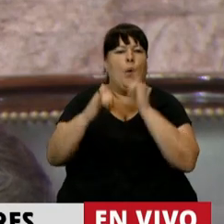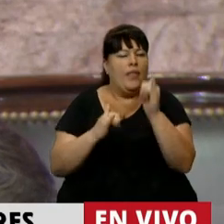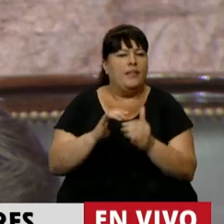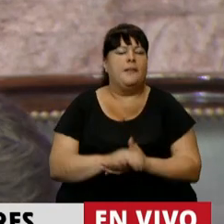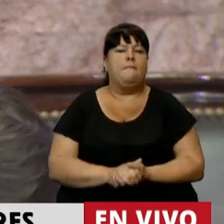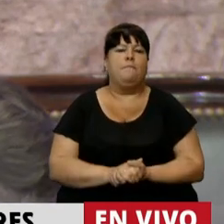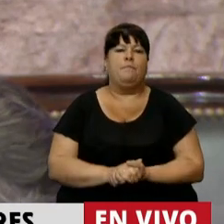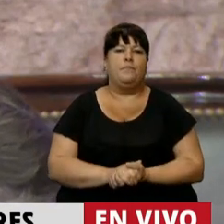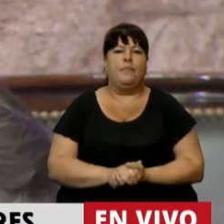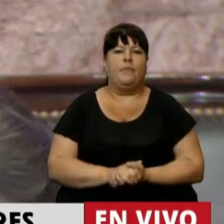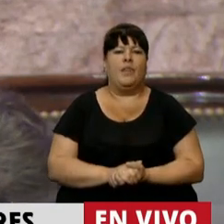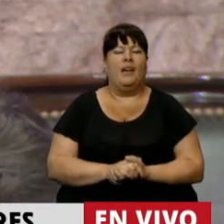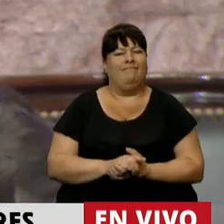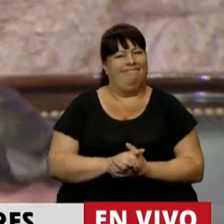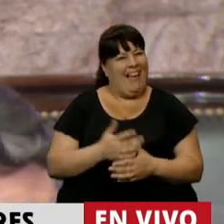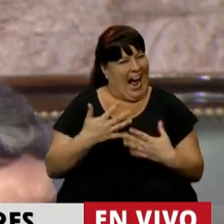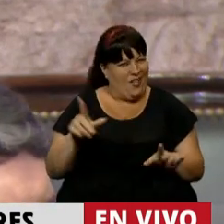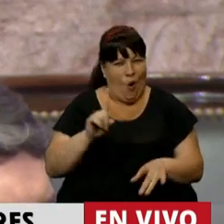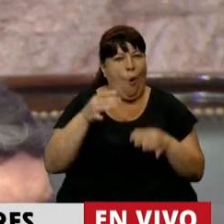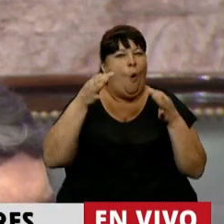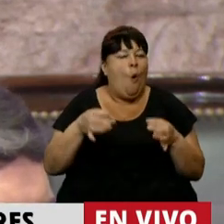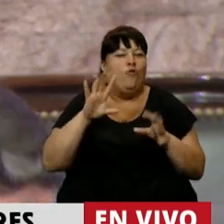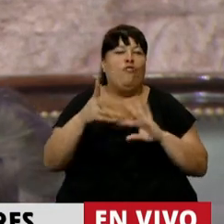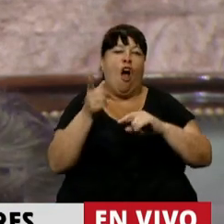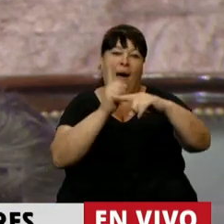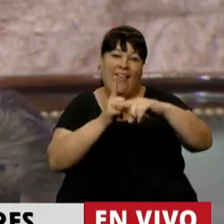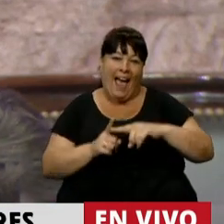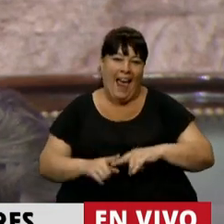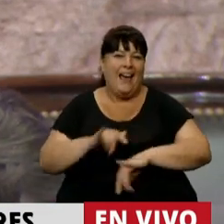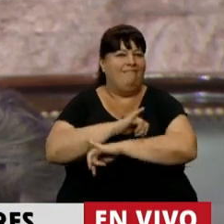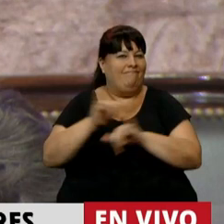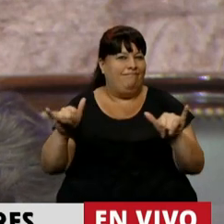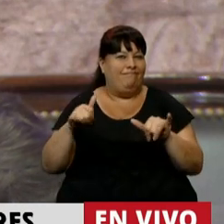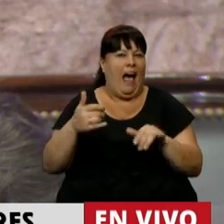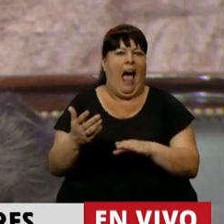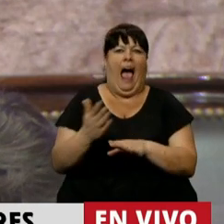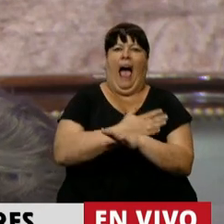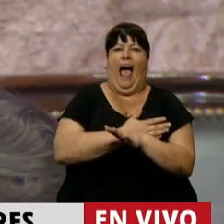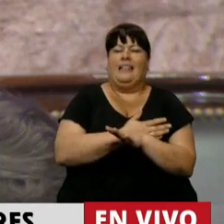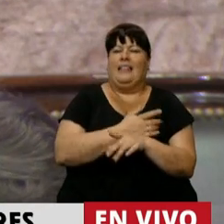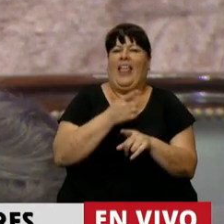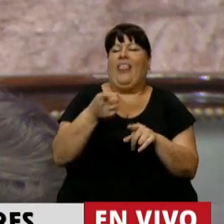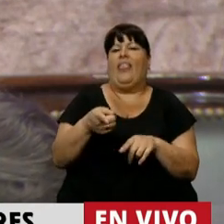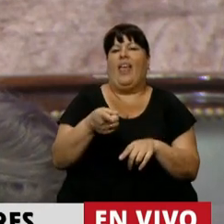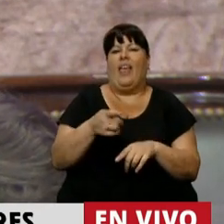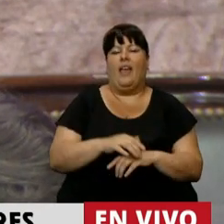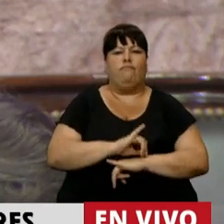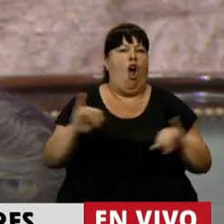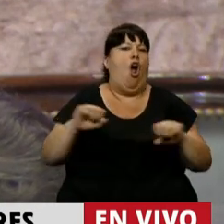que no es casual que esta fórmula haya sido anunciada unas horas antes de